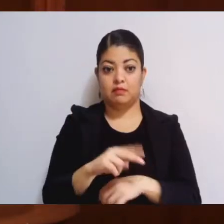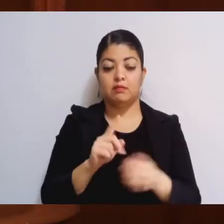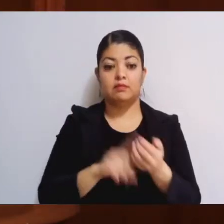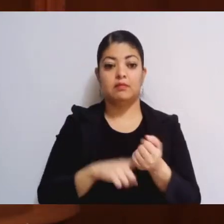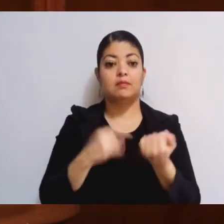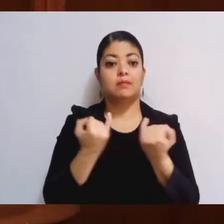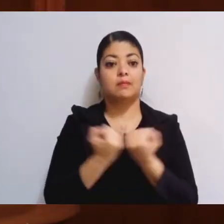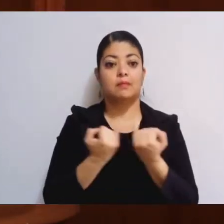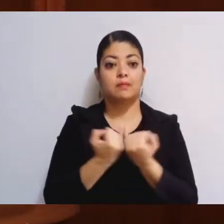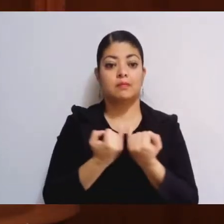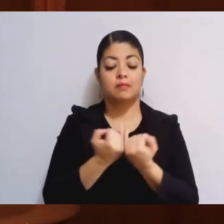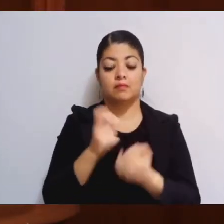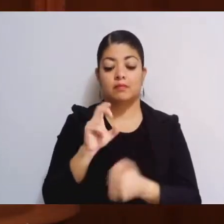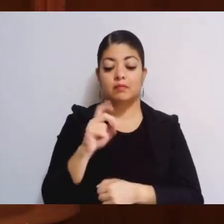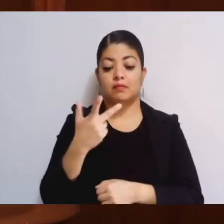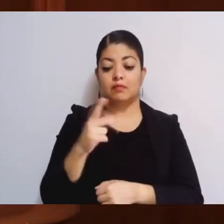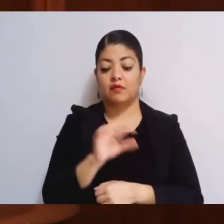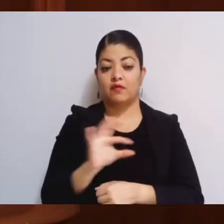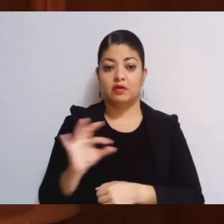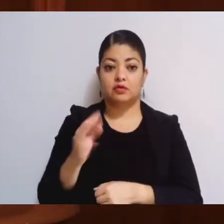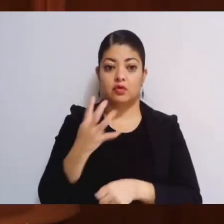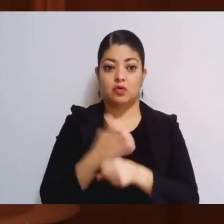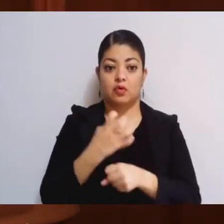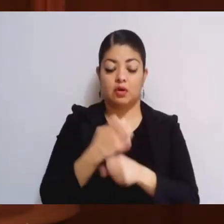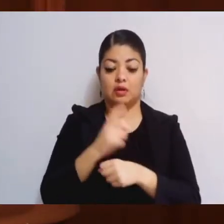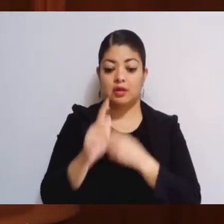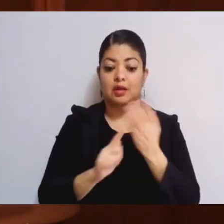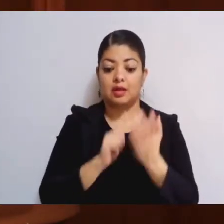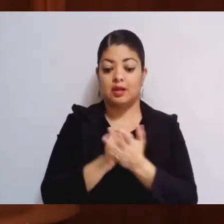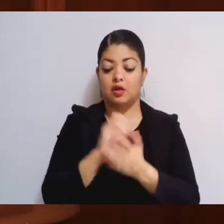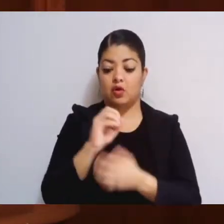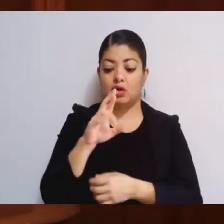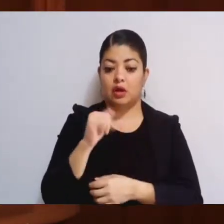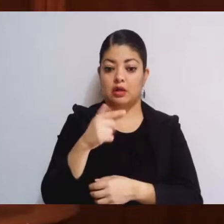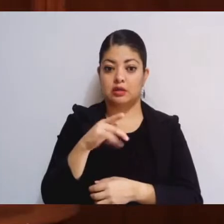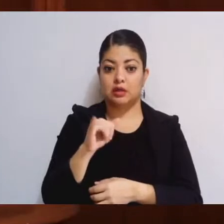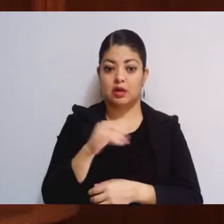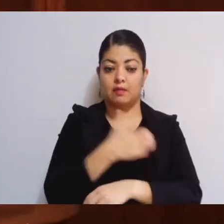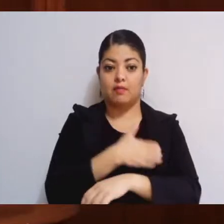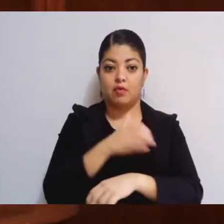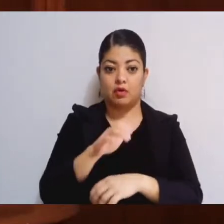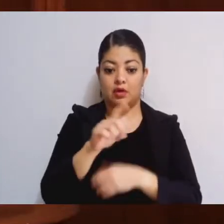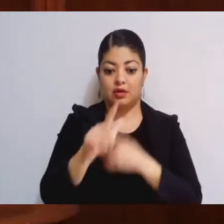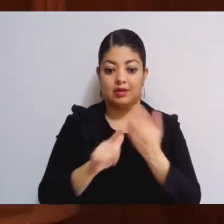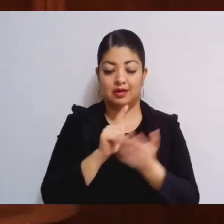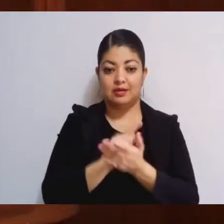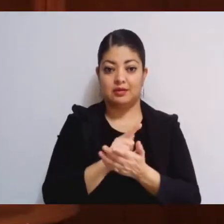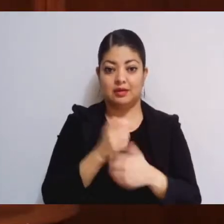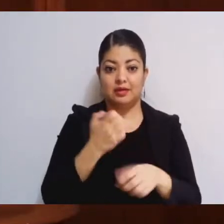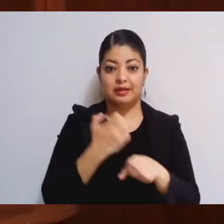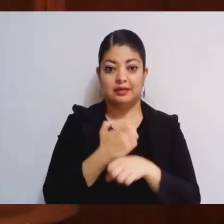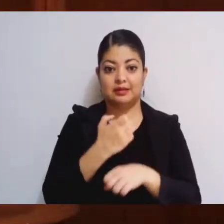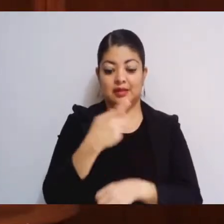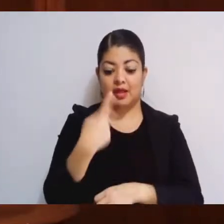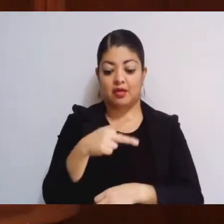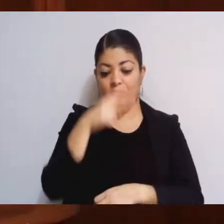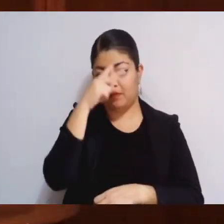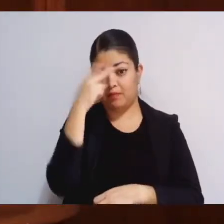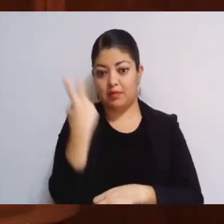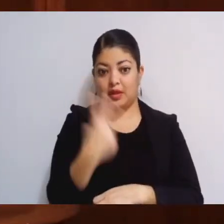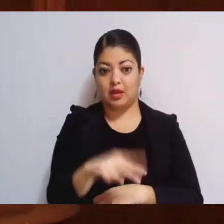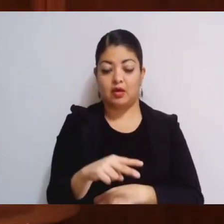como 38 fracción cuarta de la Ley Orgánica del Poder Legislativo del Estado Libre y Soberano de México,